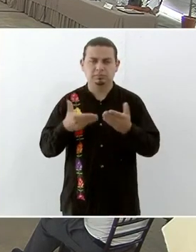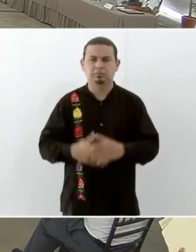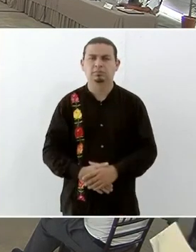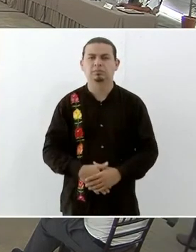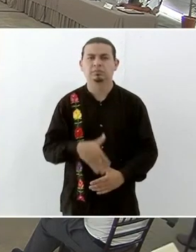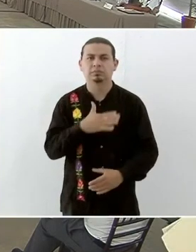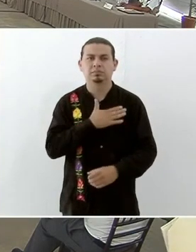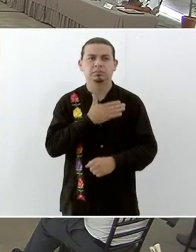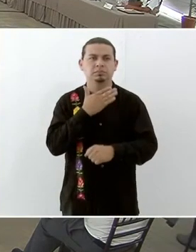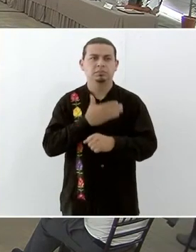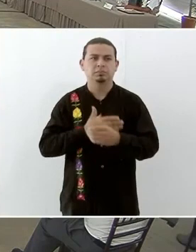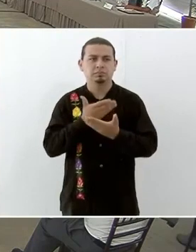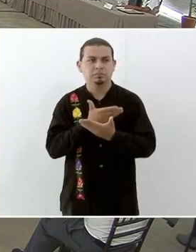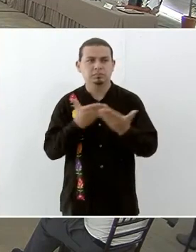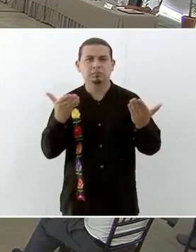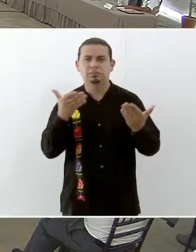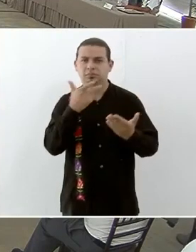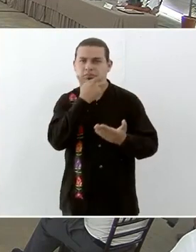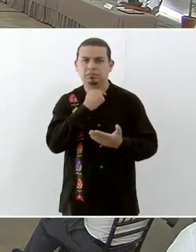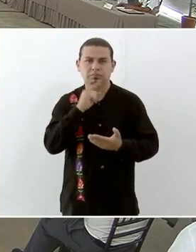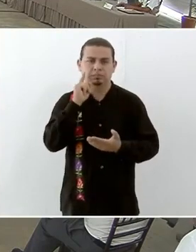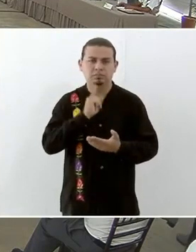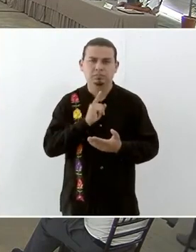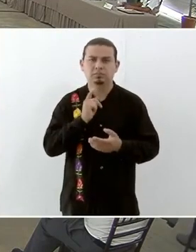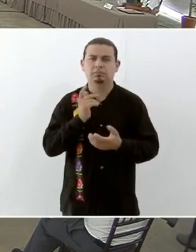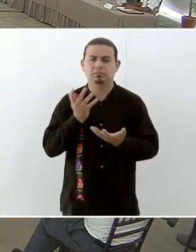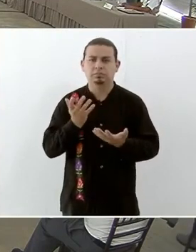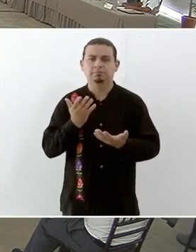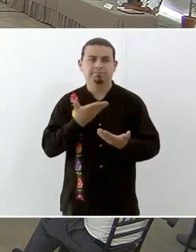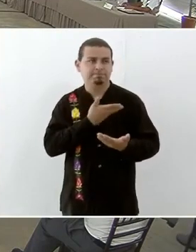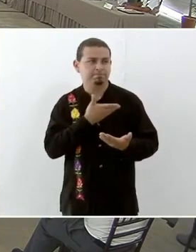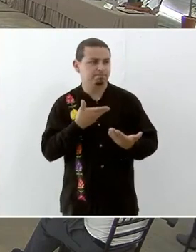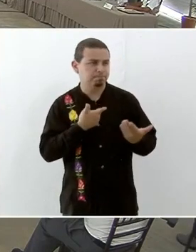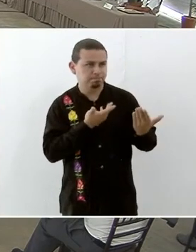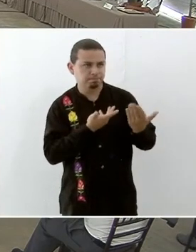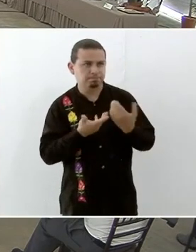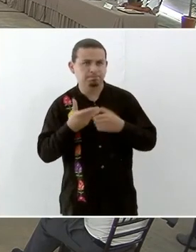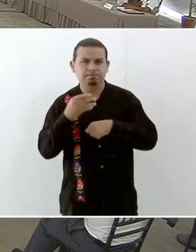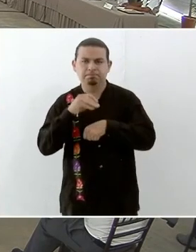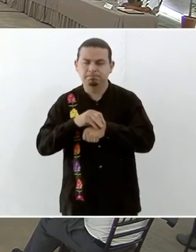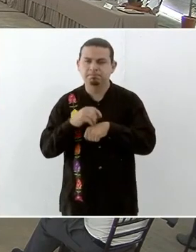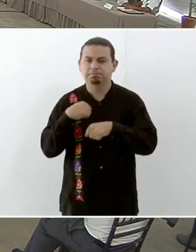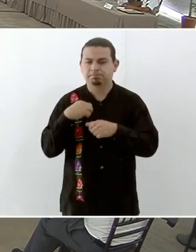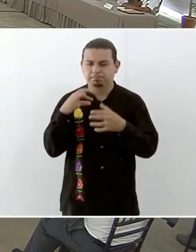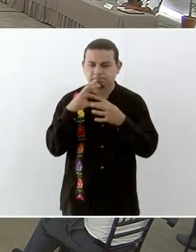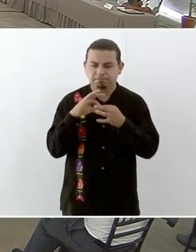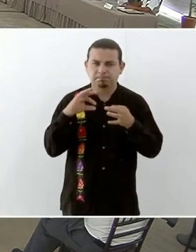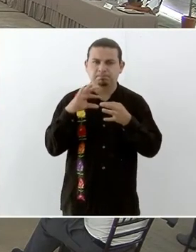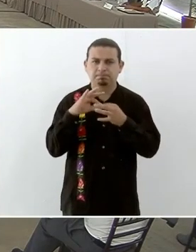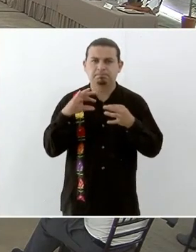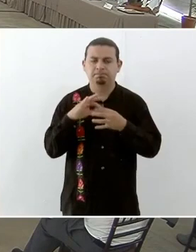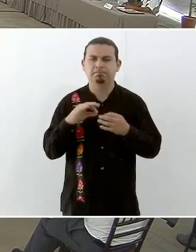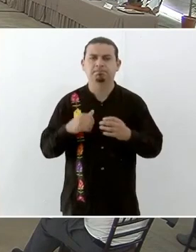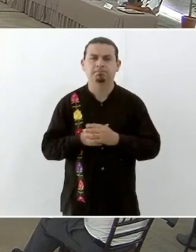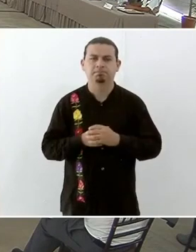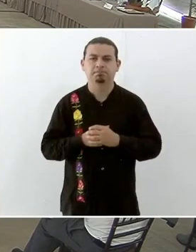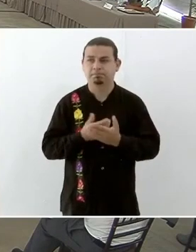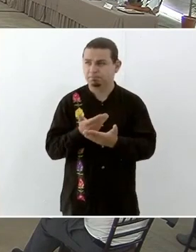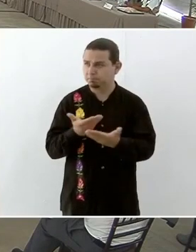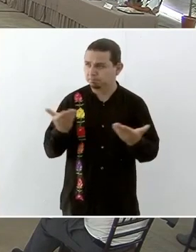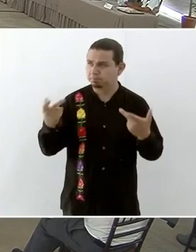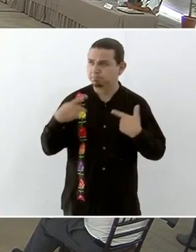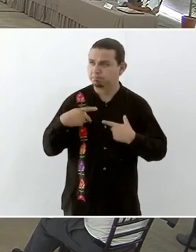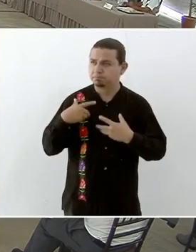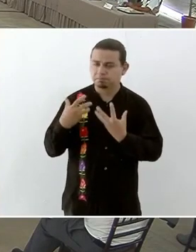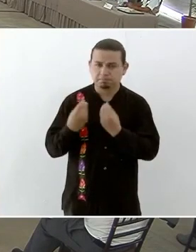Buenas tardes a todos los presentes. Con el permiso del señor presidente, agradezco la compañía de todos